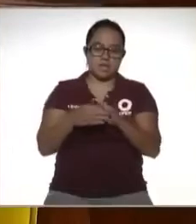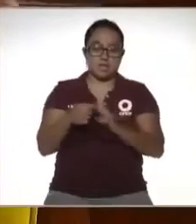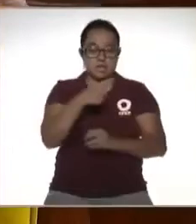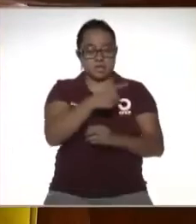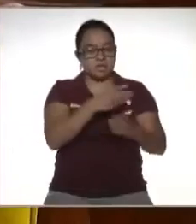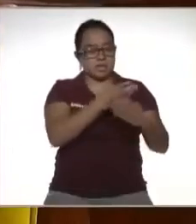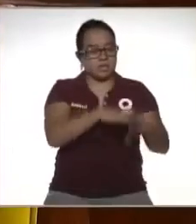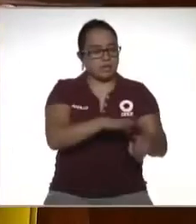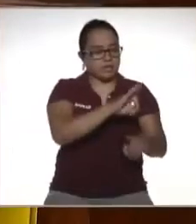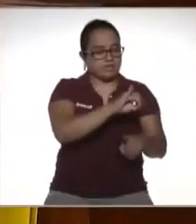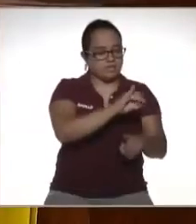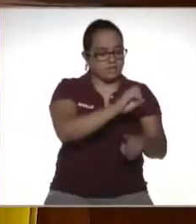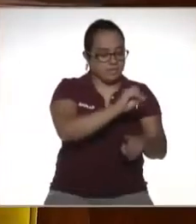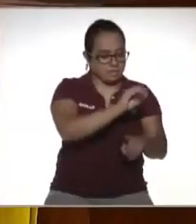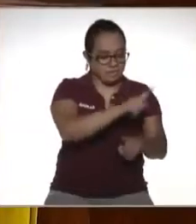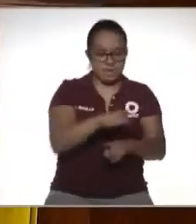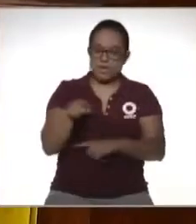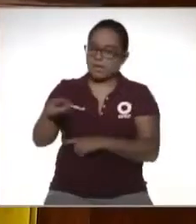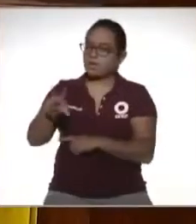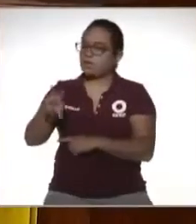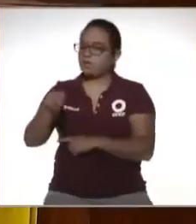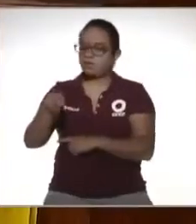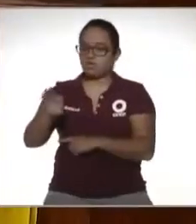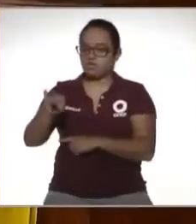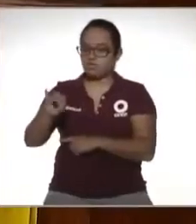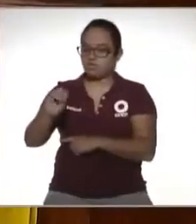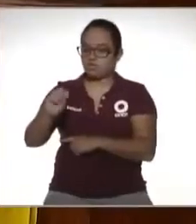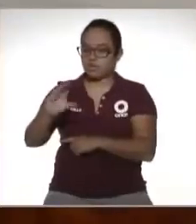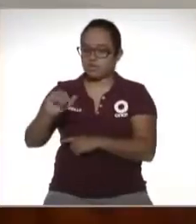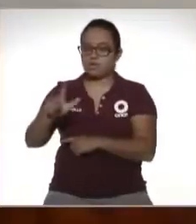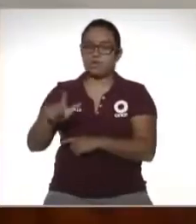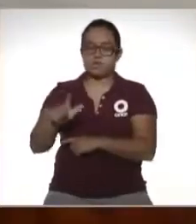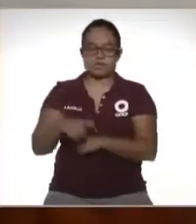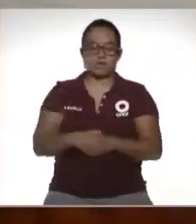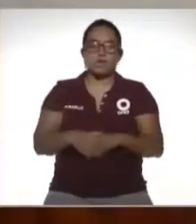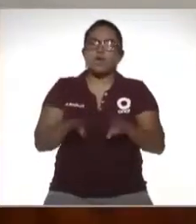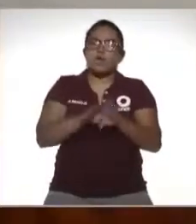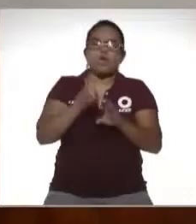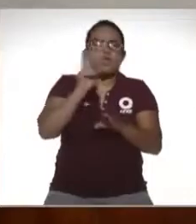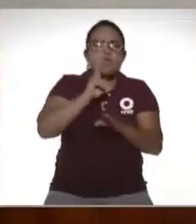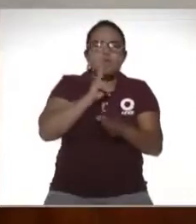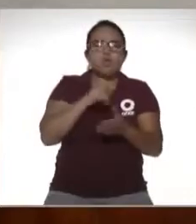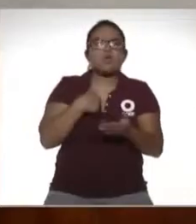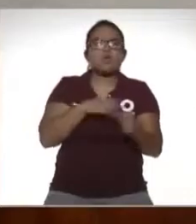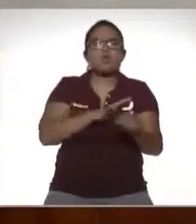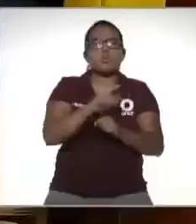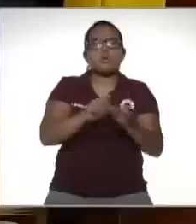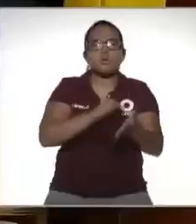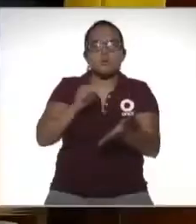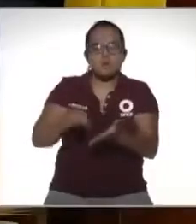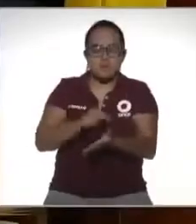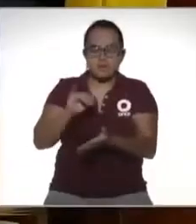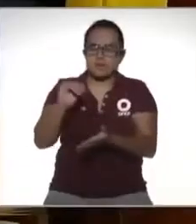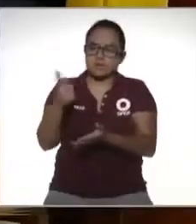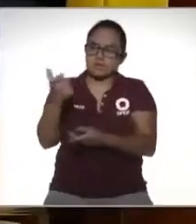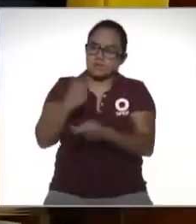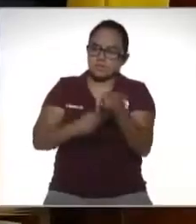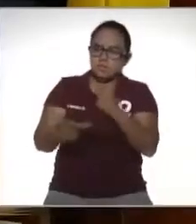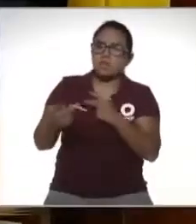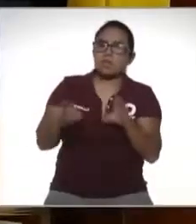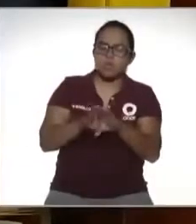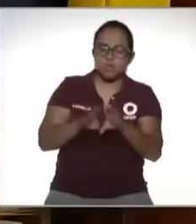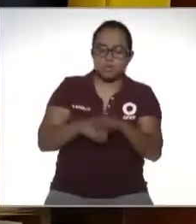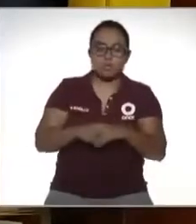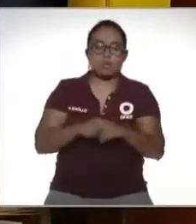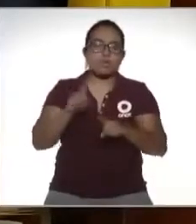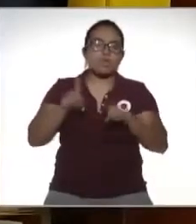fiscal y la cuenta no fiscal Juan Carlos ¿cómo queda esta evidencia? ¿qué documentos tengo que firmar para comprobar que sí o sea me prestaron este dinero?